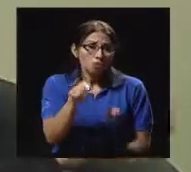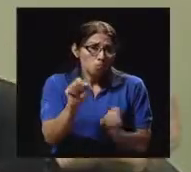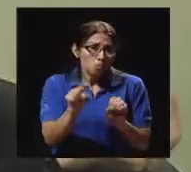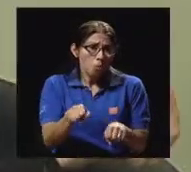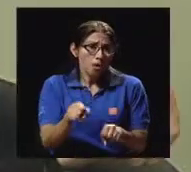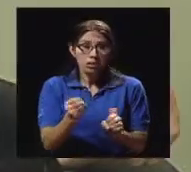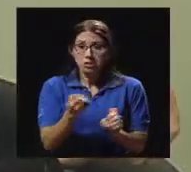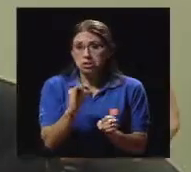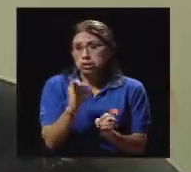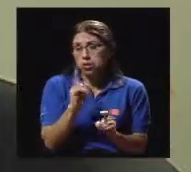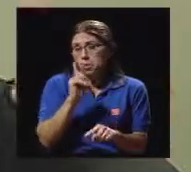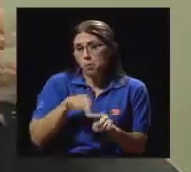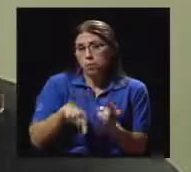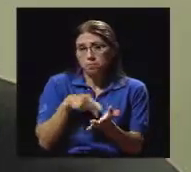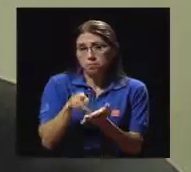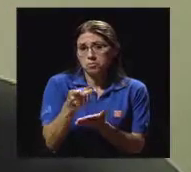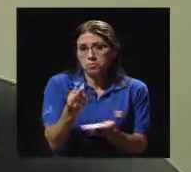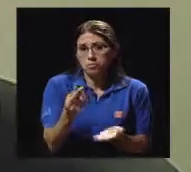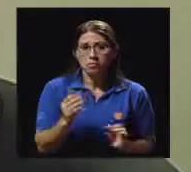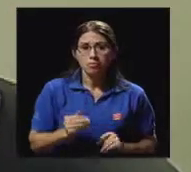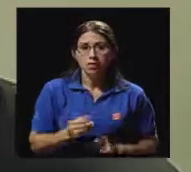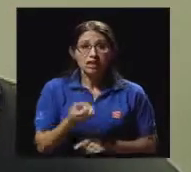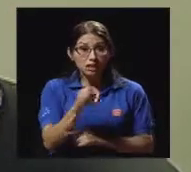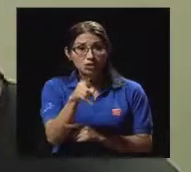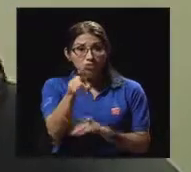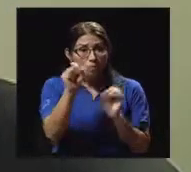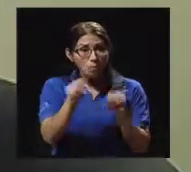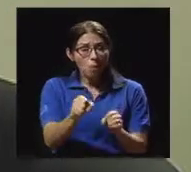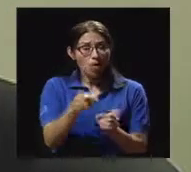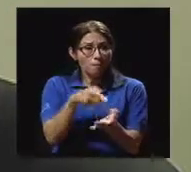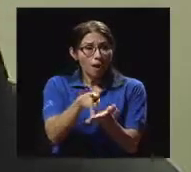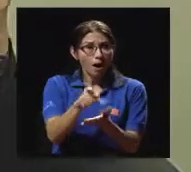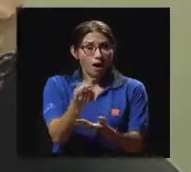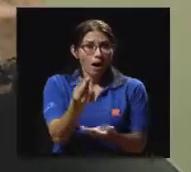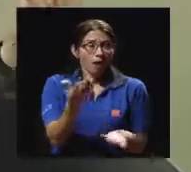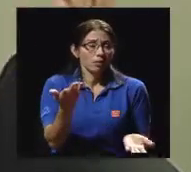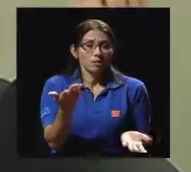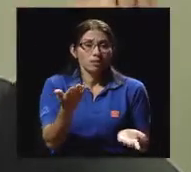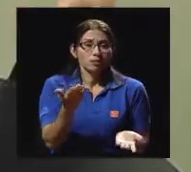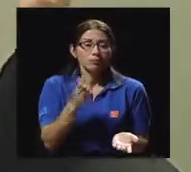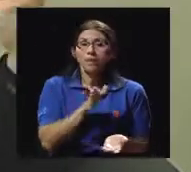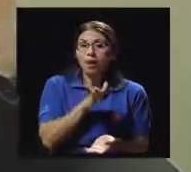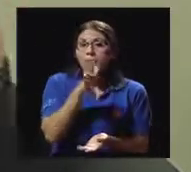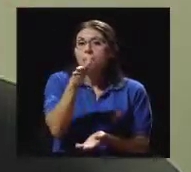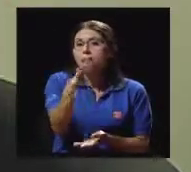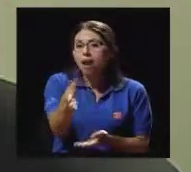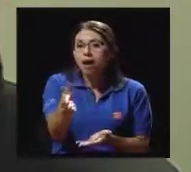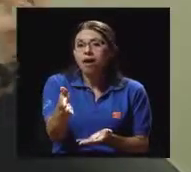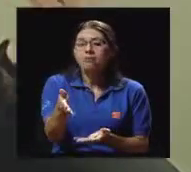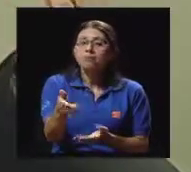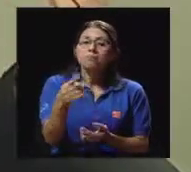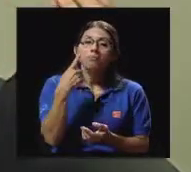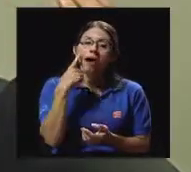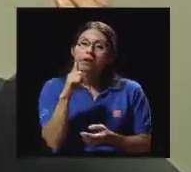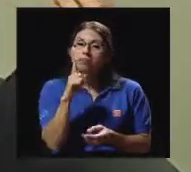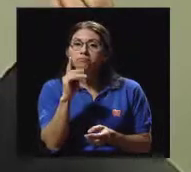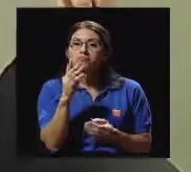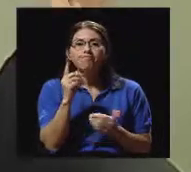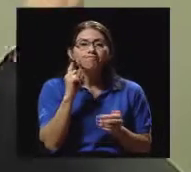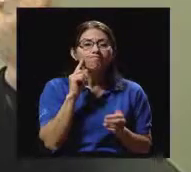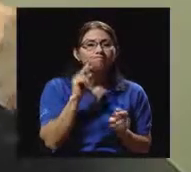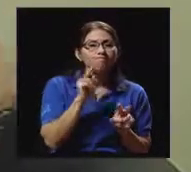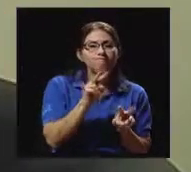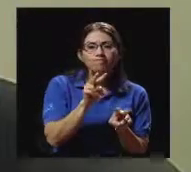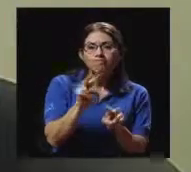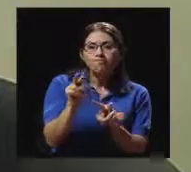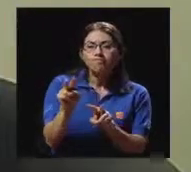el medio económico. Y si hay el medio económico, pues irnos a hacer un sondeo o ir a